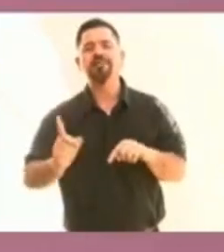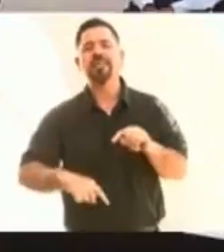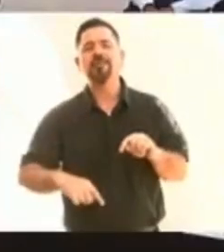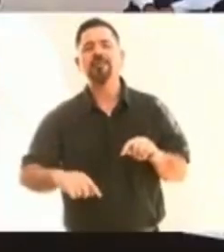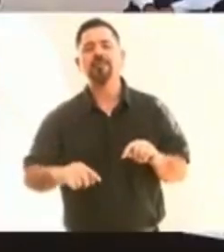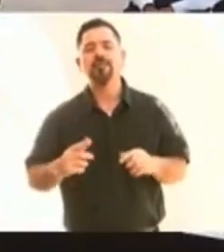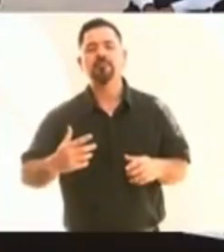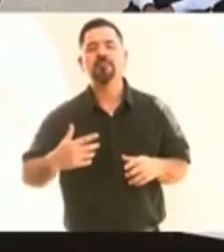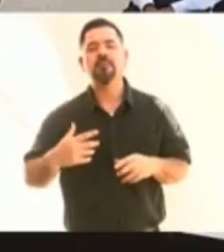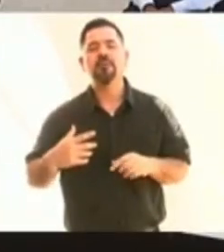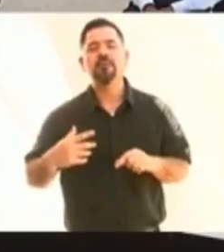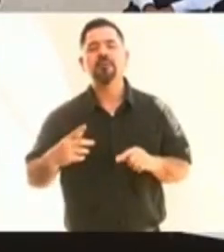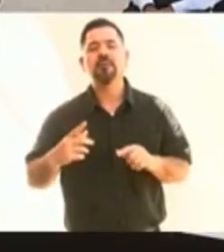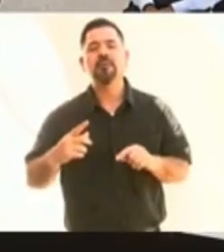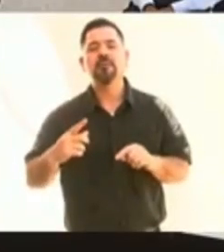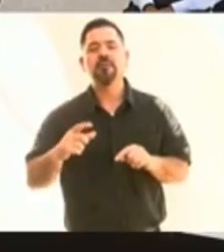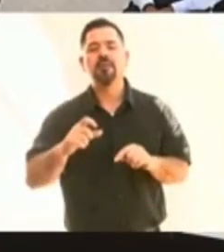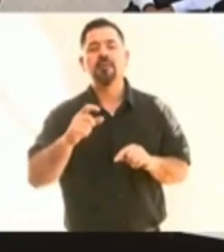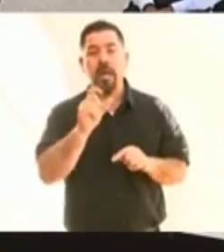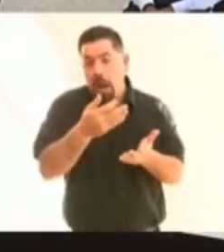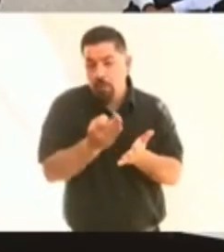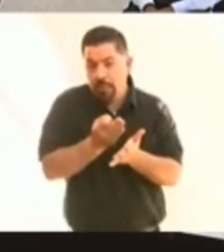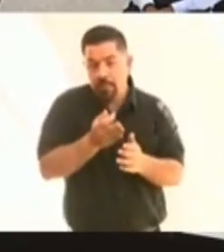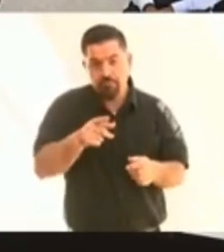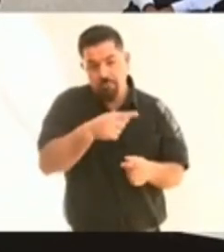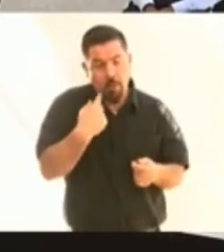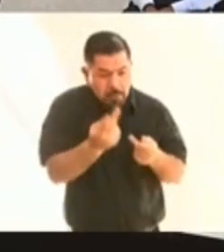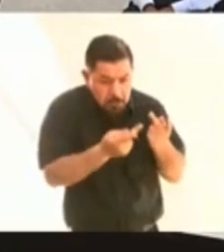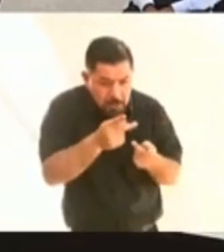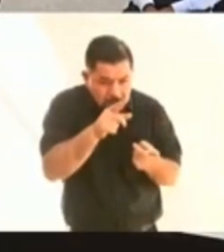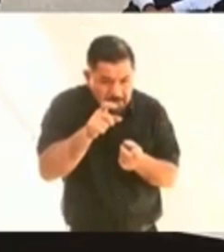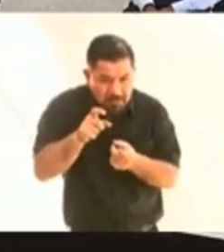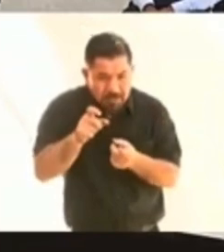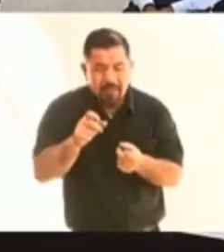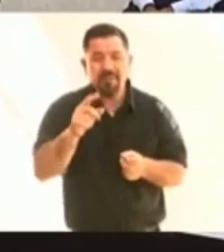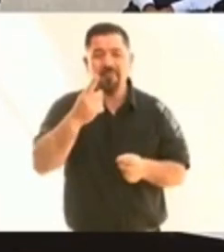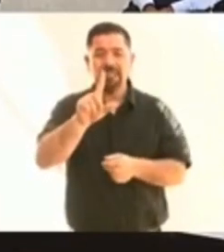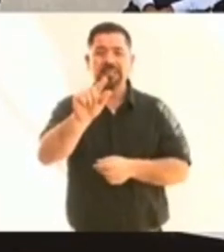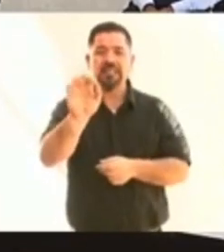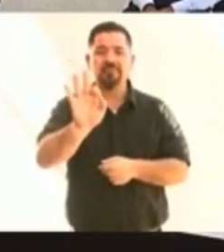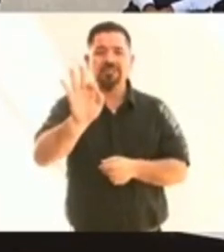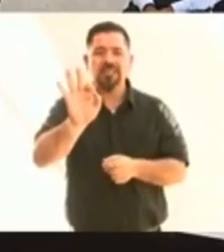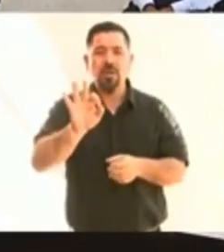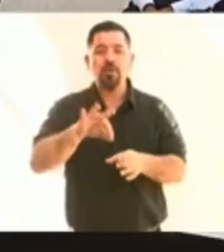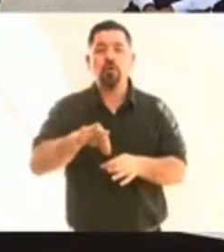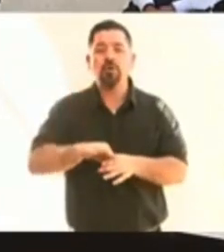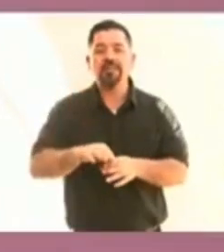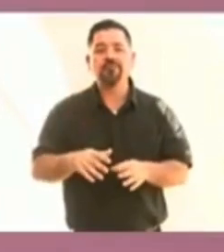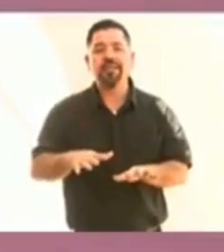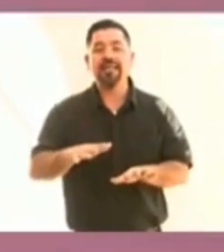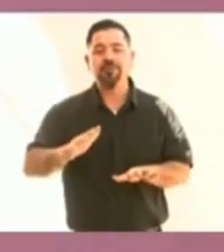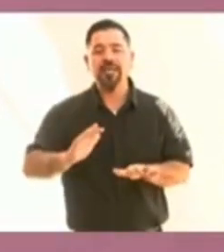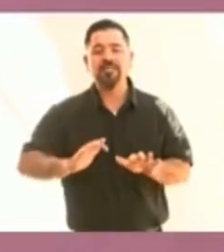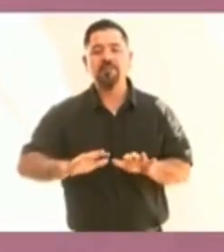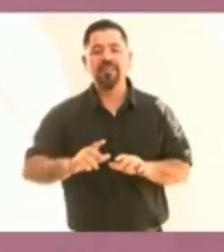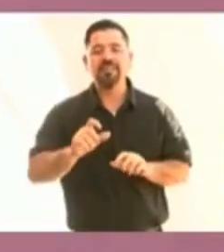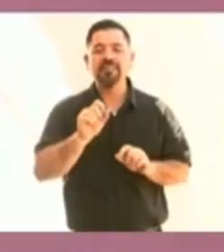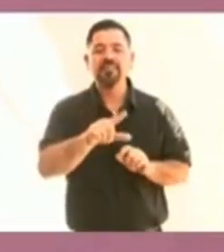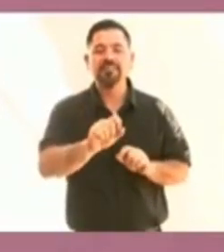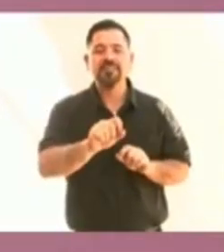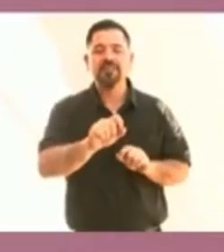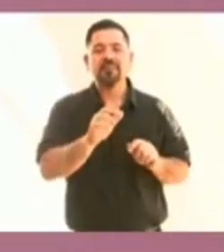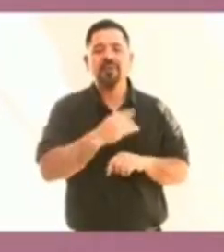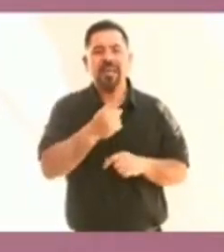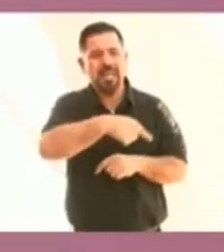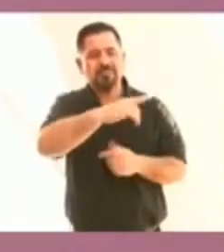Hasta ahora nos están apoyando, según las encuestas, el 70% de los mexicanos. Yo no